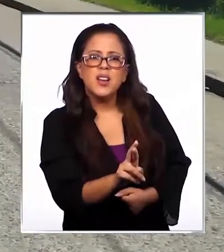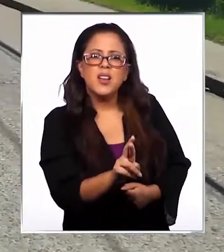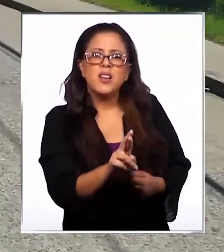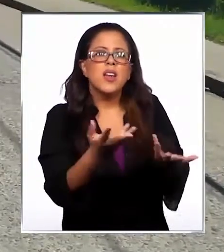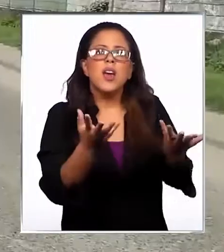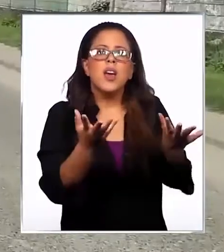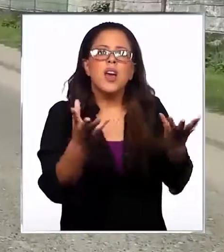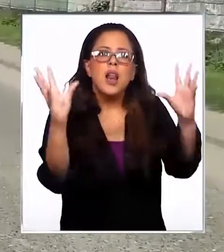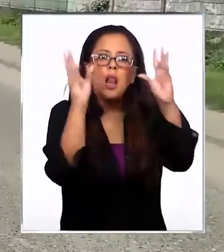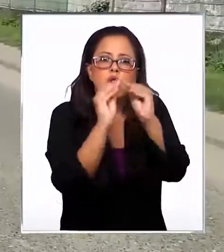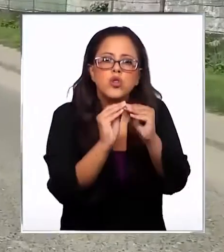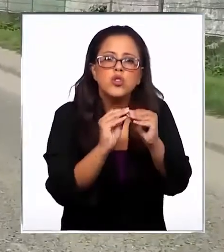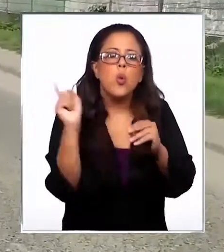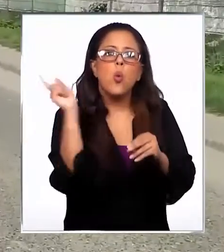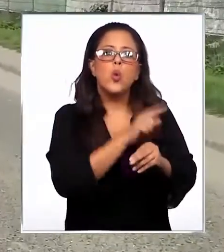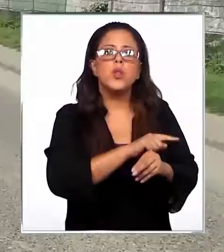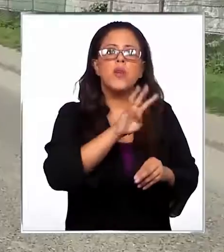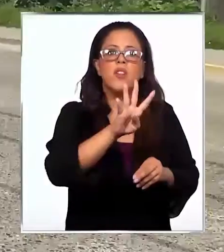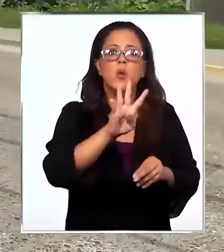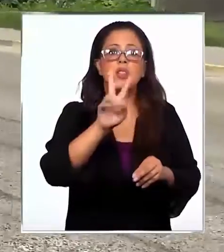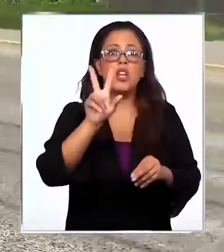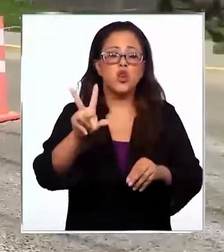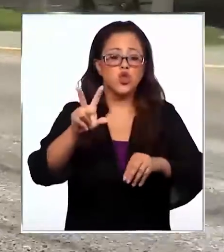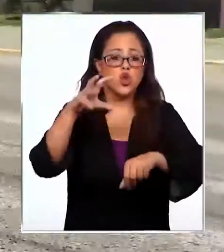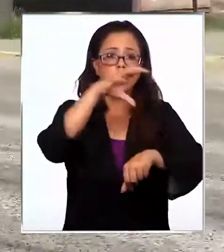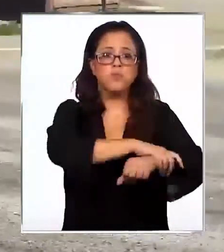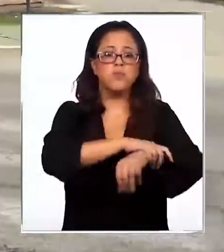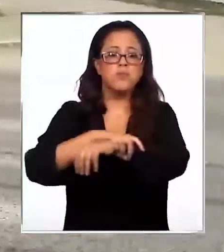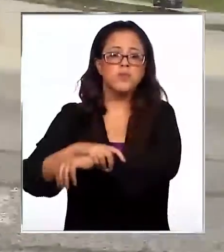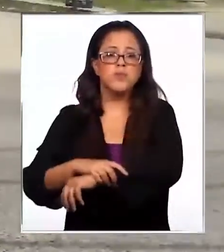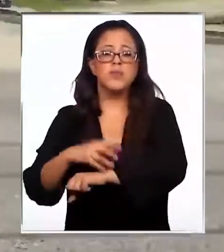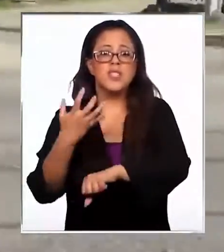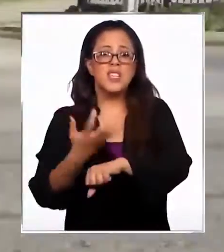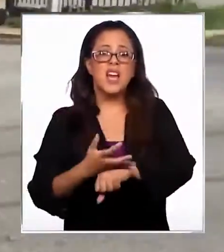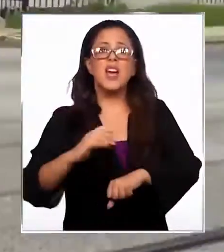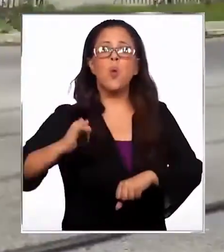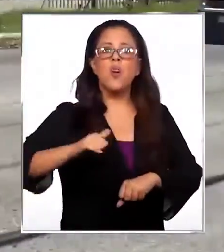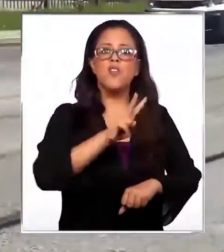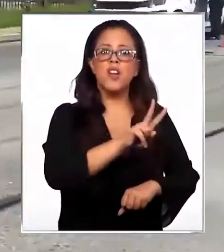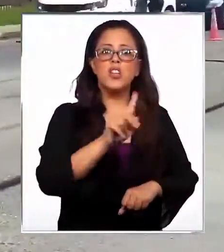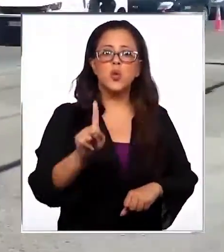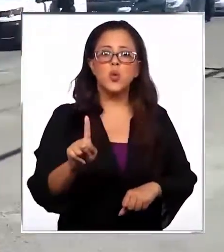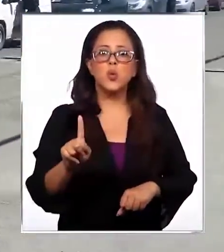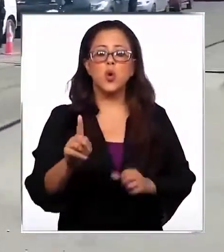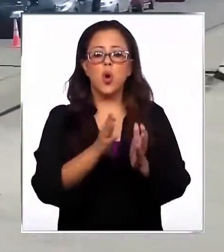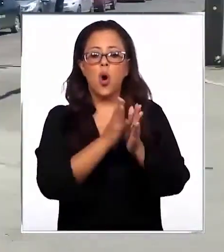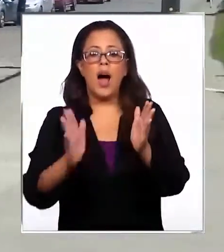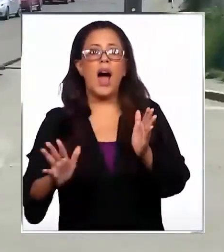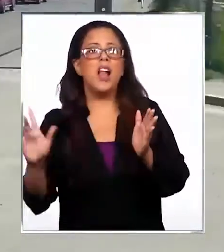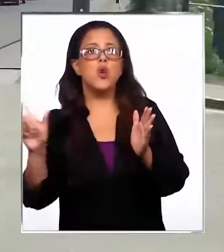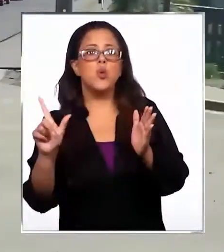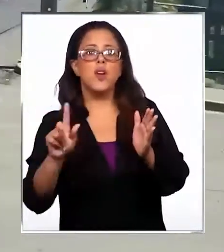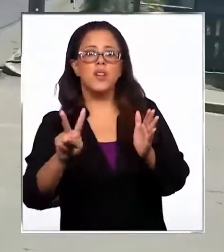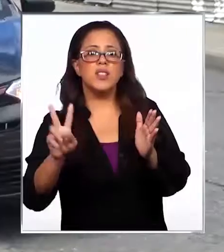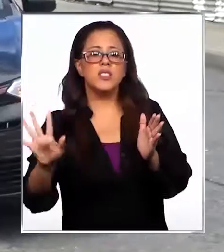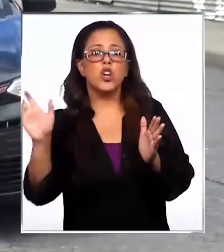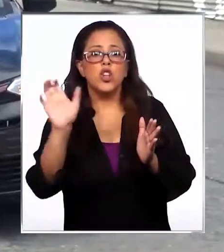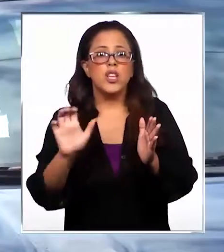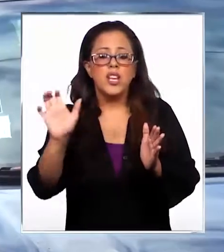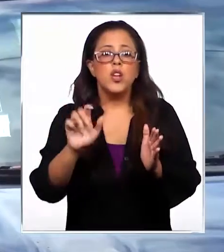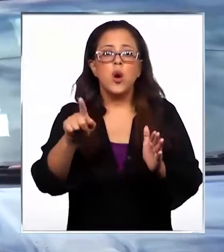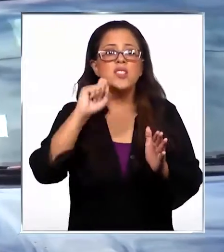nocturno. En las últimas 48 detenciones registradas entre el jueves 21 y el lunes 25 de enero,